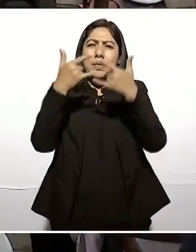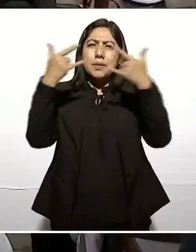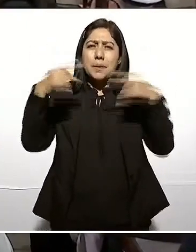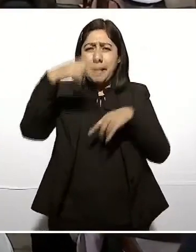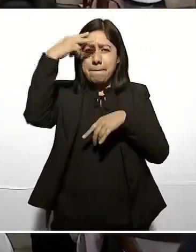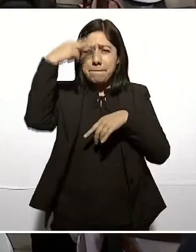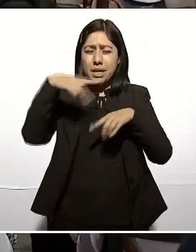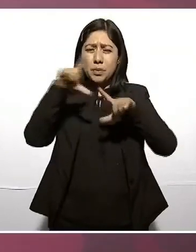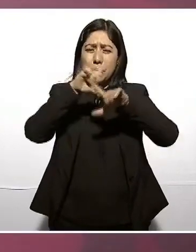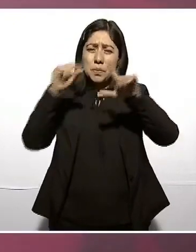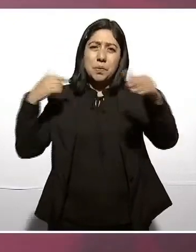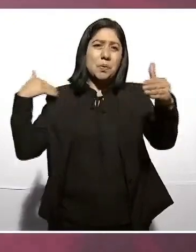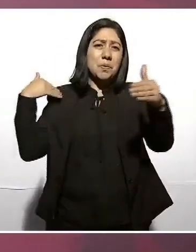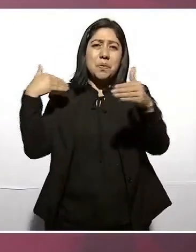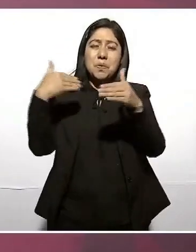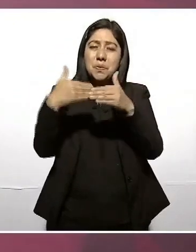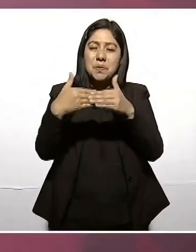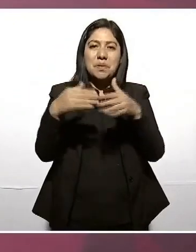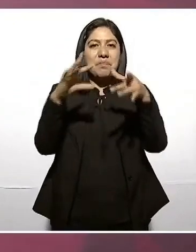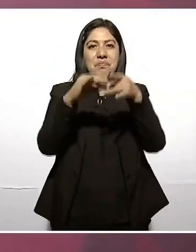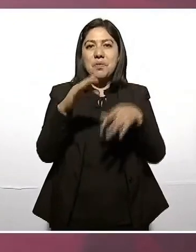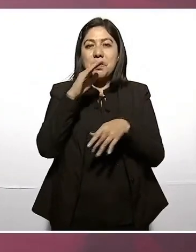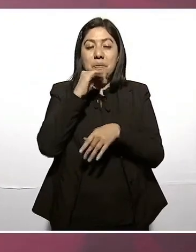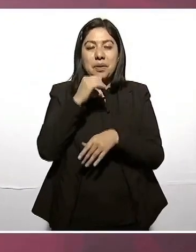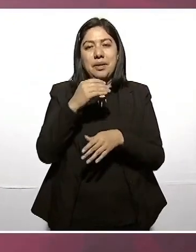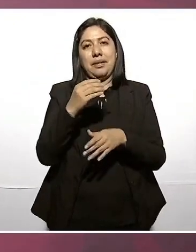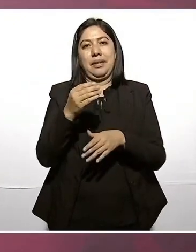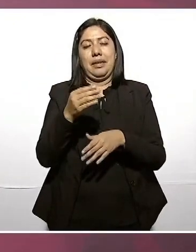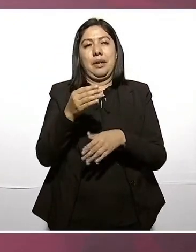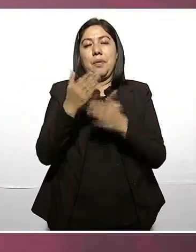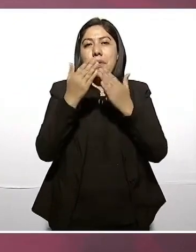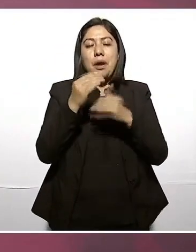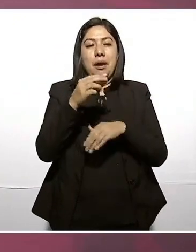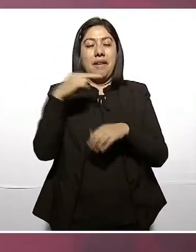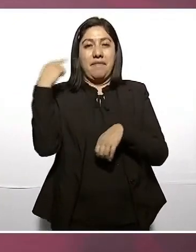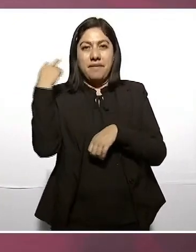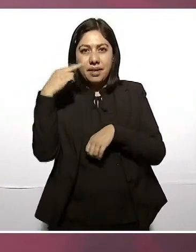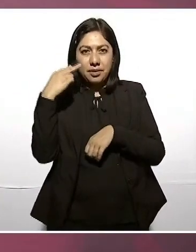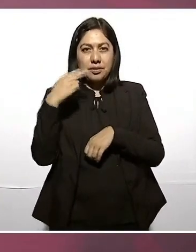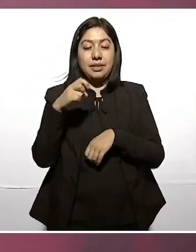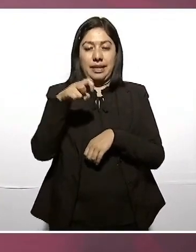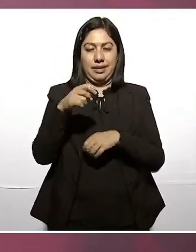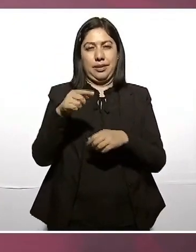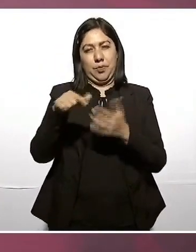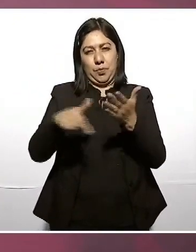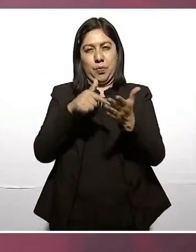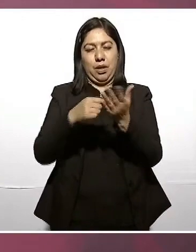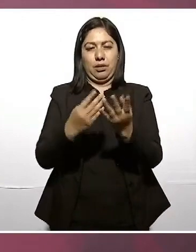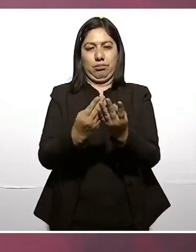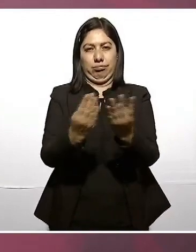sin Veracruz y sin este puerto.